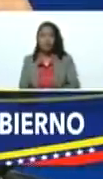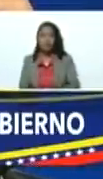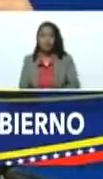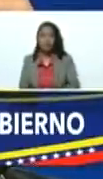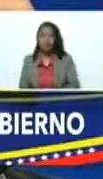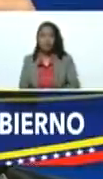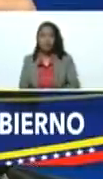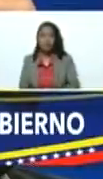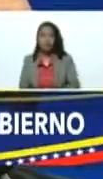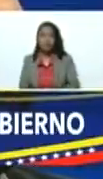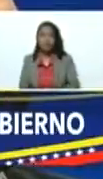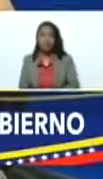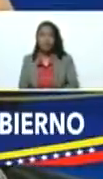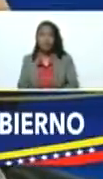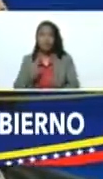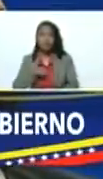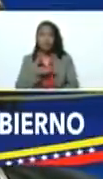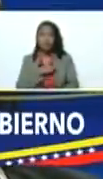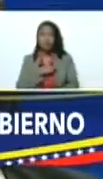y nosotros